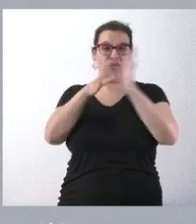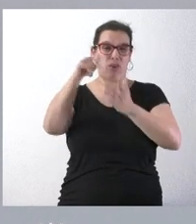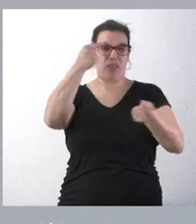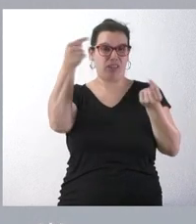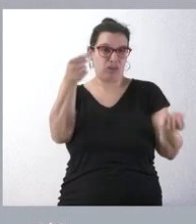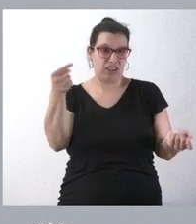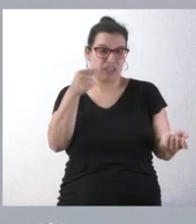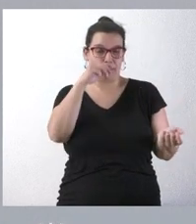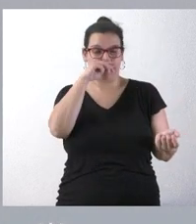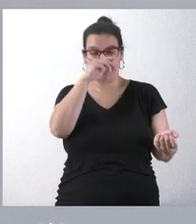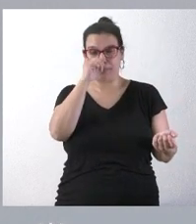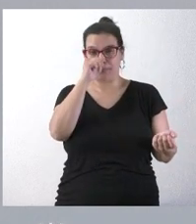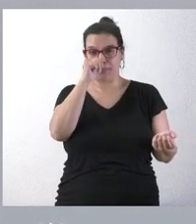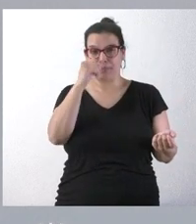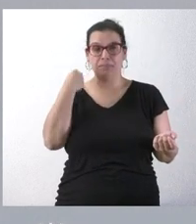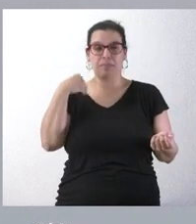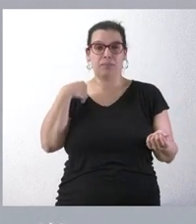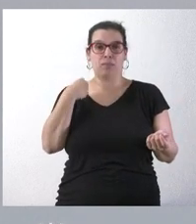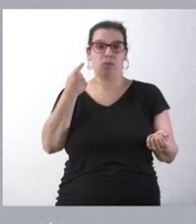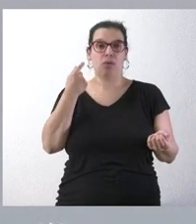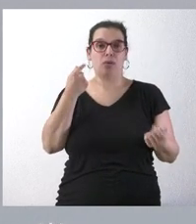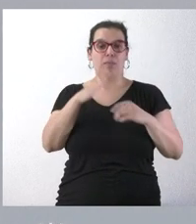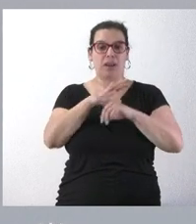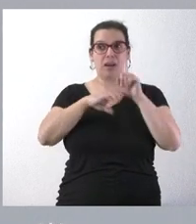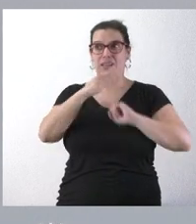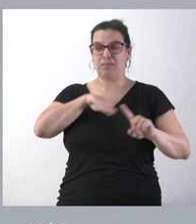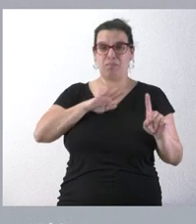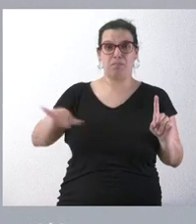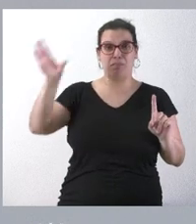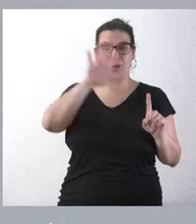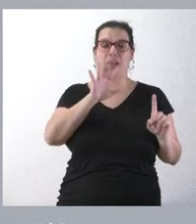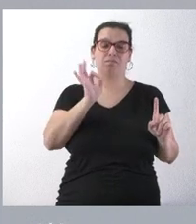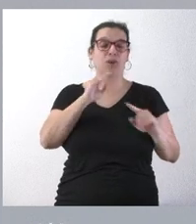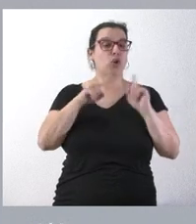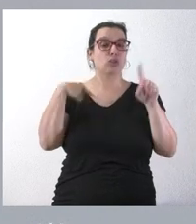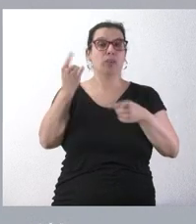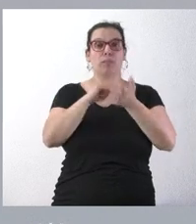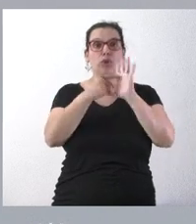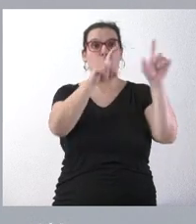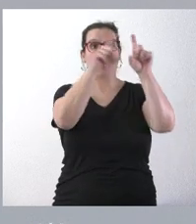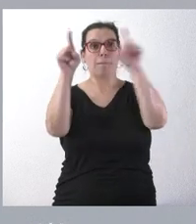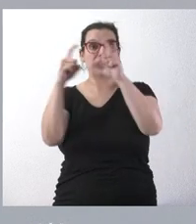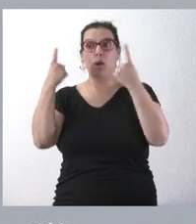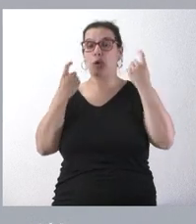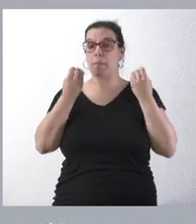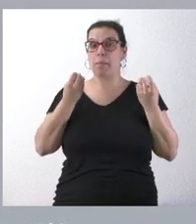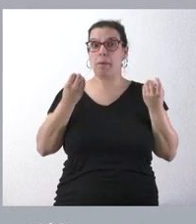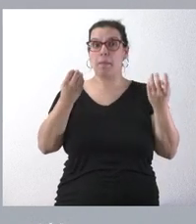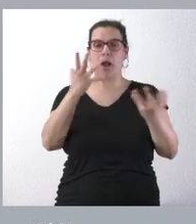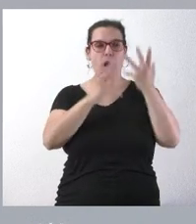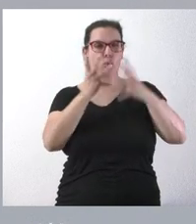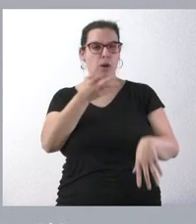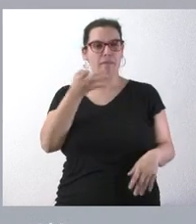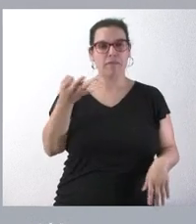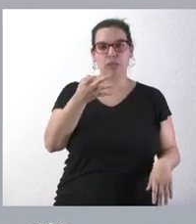este índice de indicador adelantado de la inflación para el contexto nacional, pues ha hecho que muchos proyectos empresariales que estaban bien cuantificados y bien